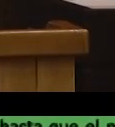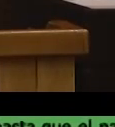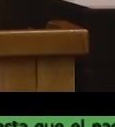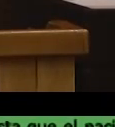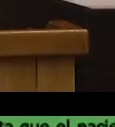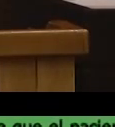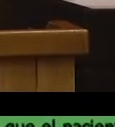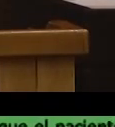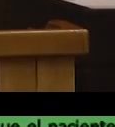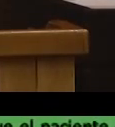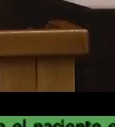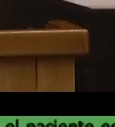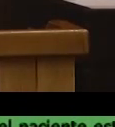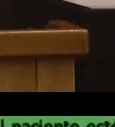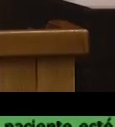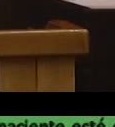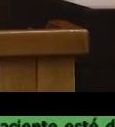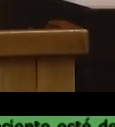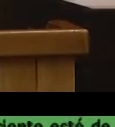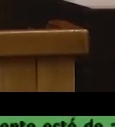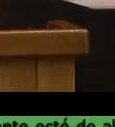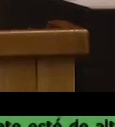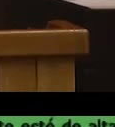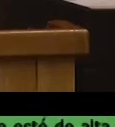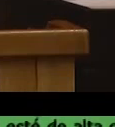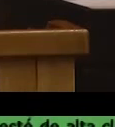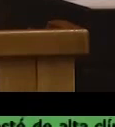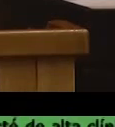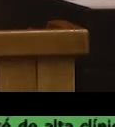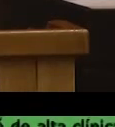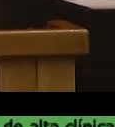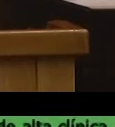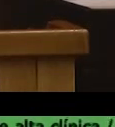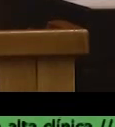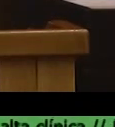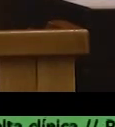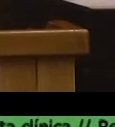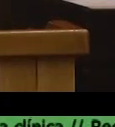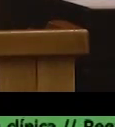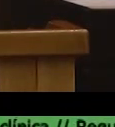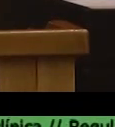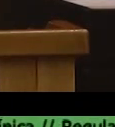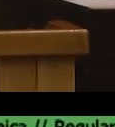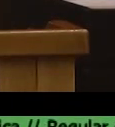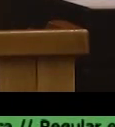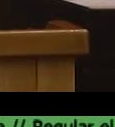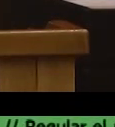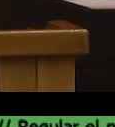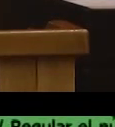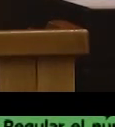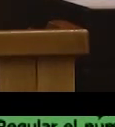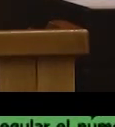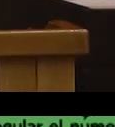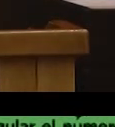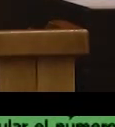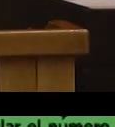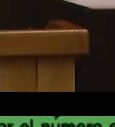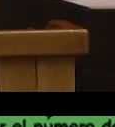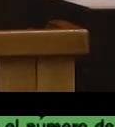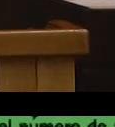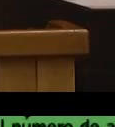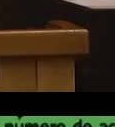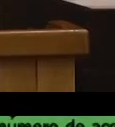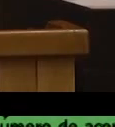centenario a la que nos ponga a seguir con orgullosa entrega en la causa a los que ellos consagraron sus vidas